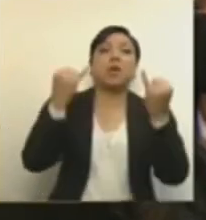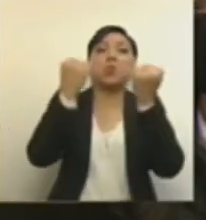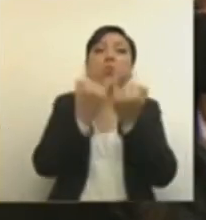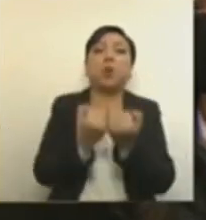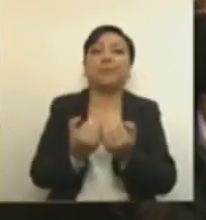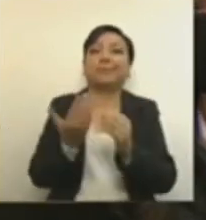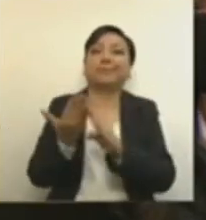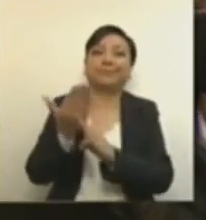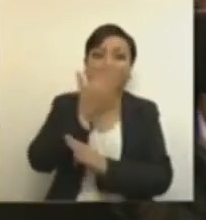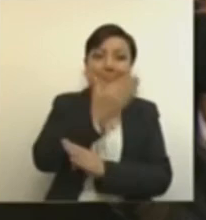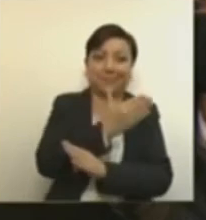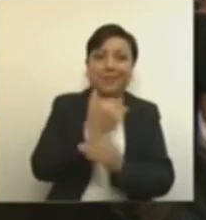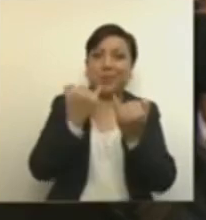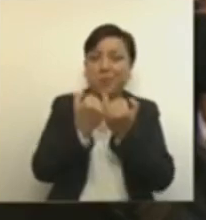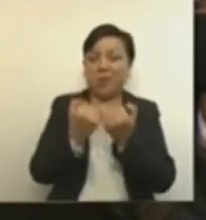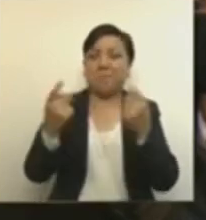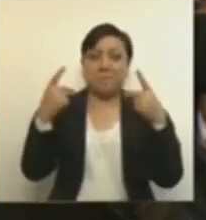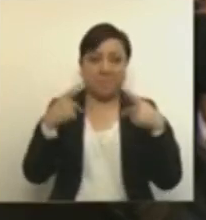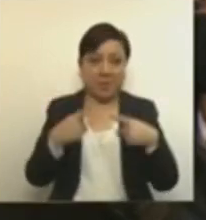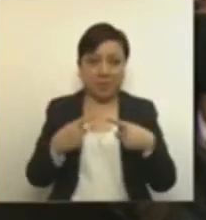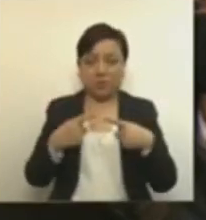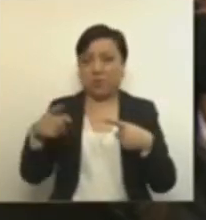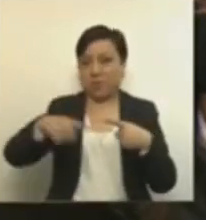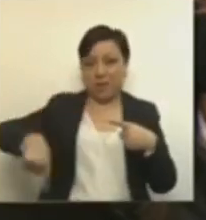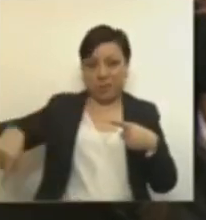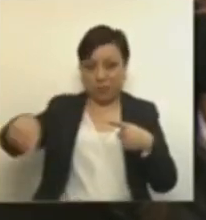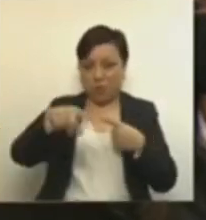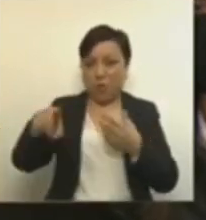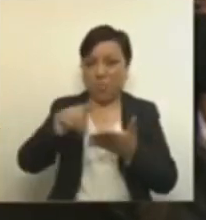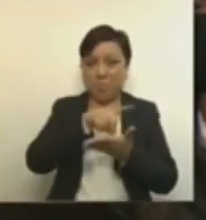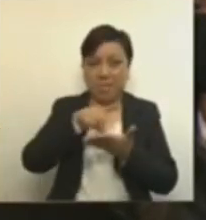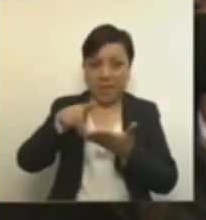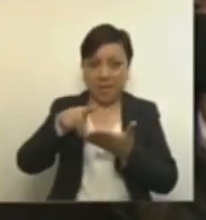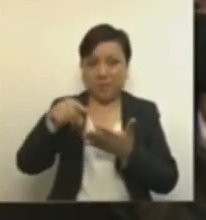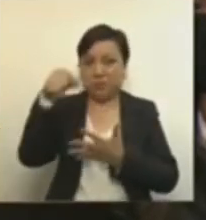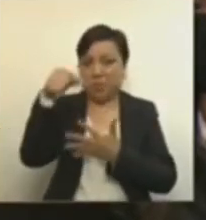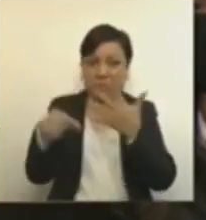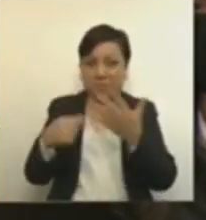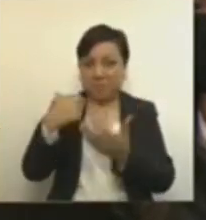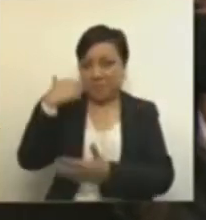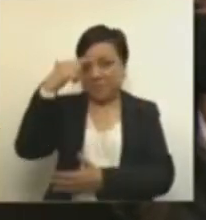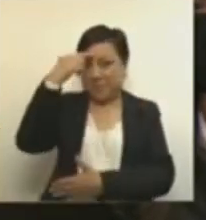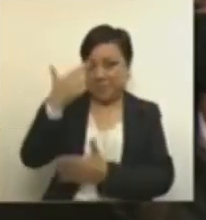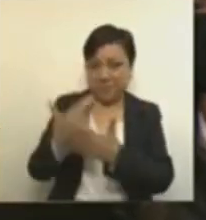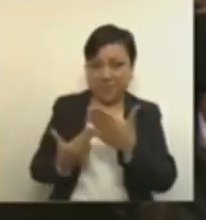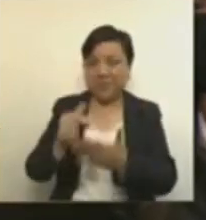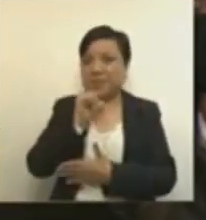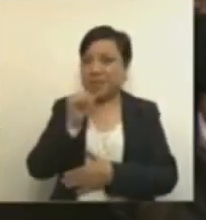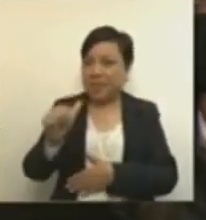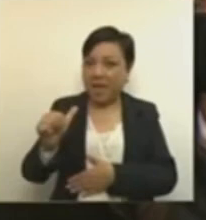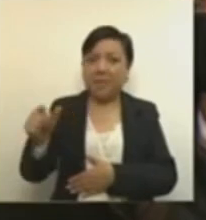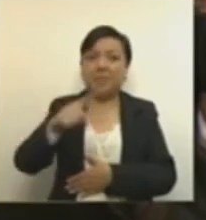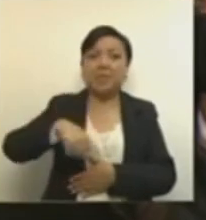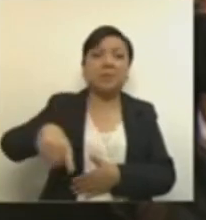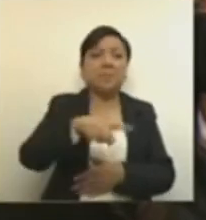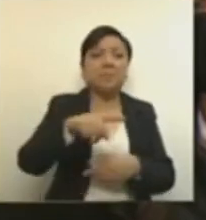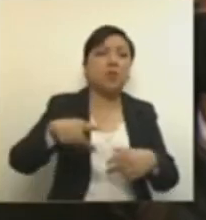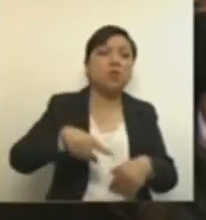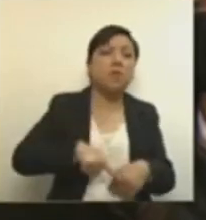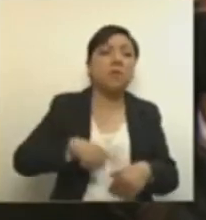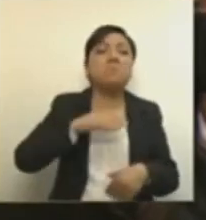despojadas de nuestros derechos ciudadanos las víctimas fuimos revictimizadas al reducirnos a cifras, daños